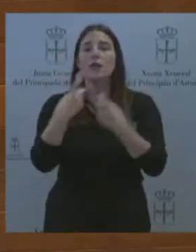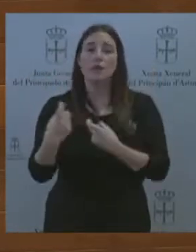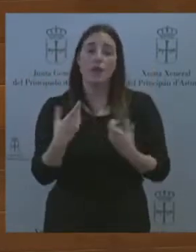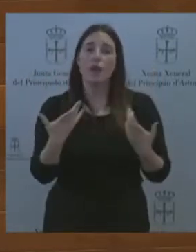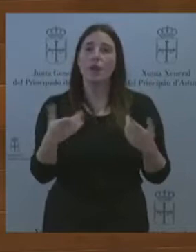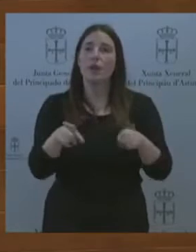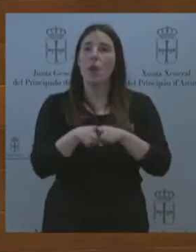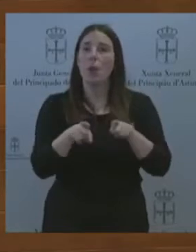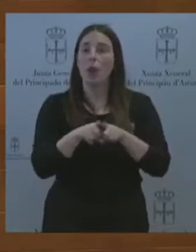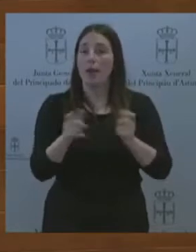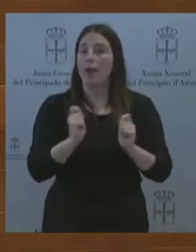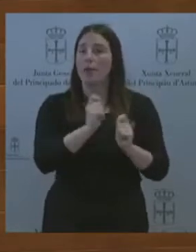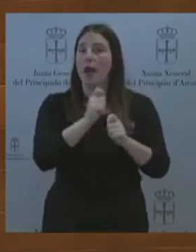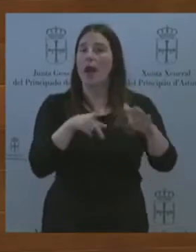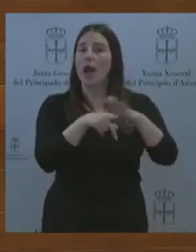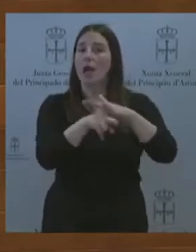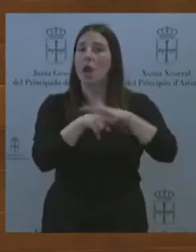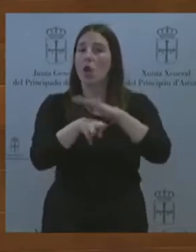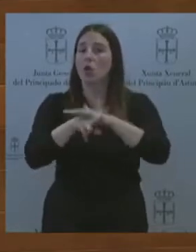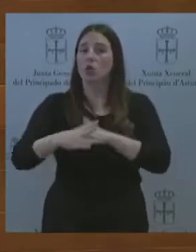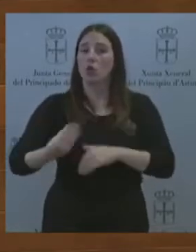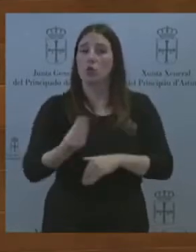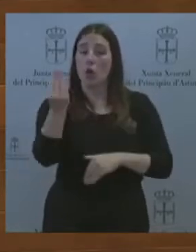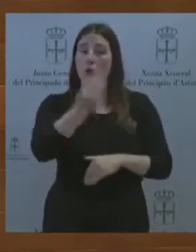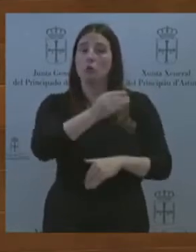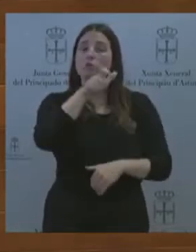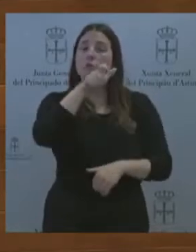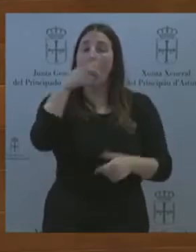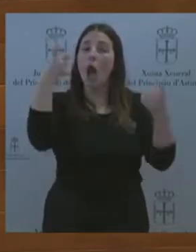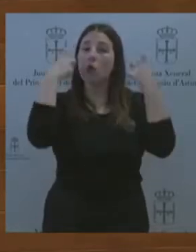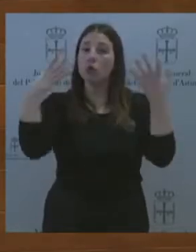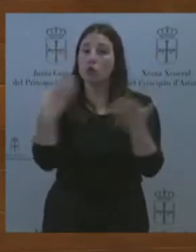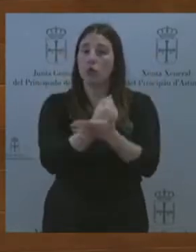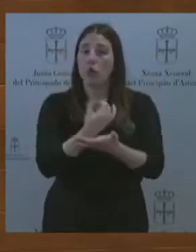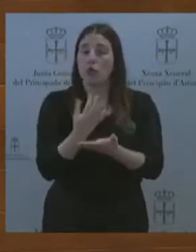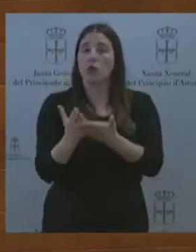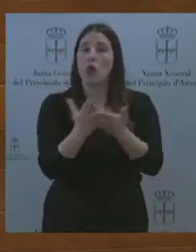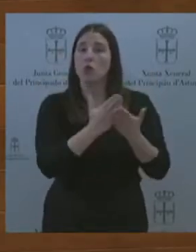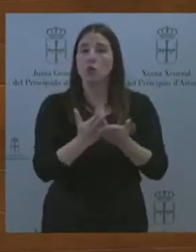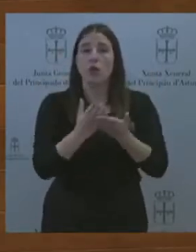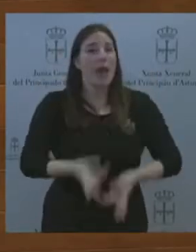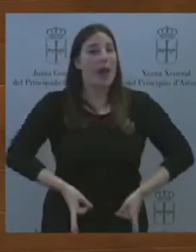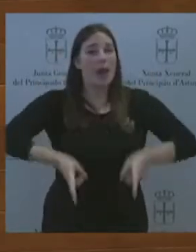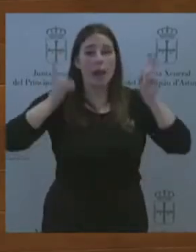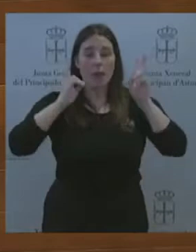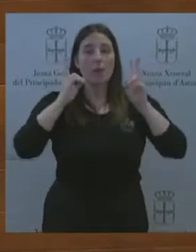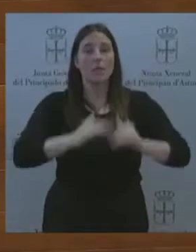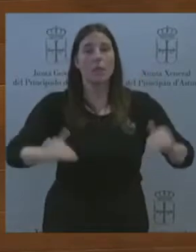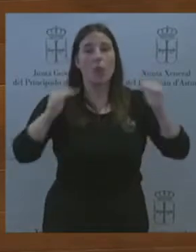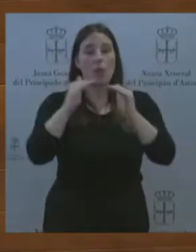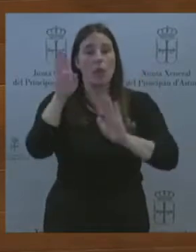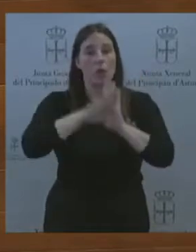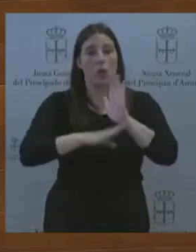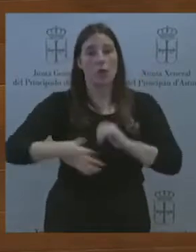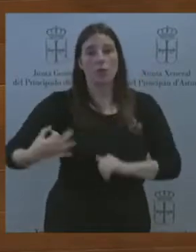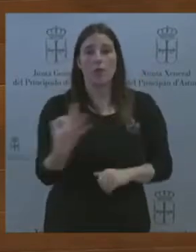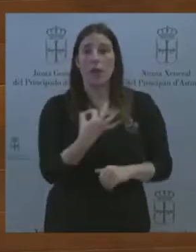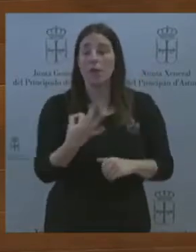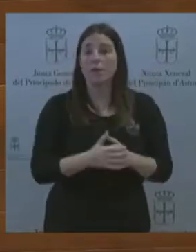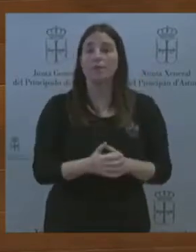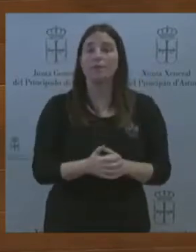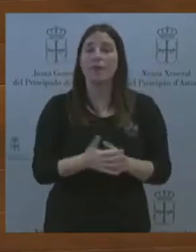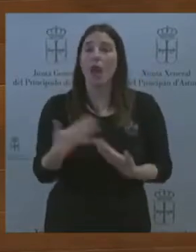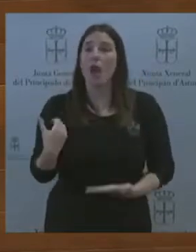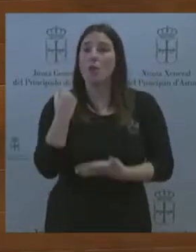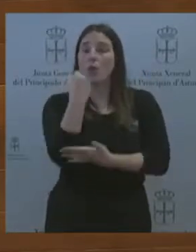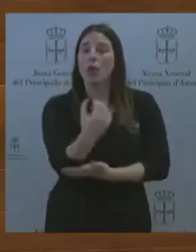los escolares deben estudiar en libertad, señor Bartolomé, e igualdad de condiciones. Sí, apoyaremos medidas encaminadas a medir el resultado